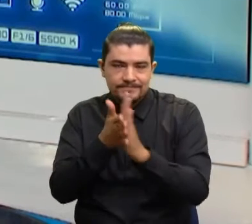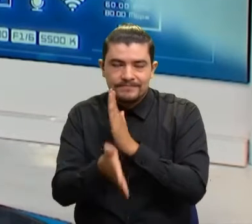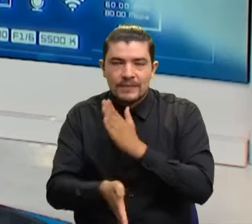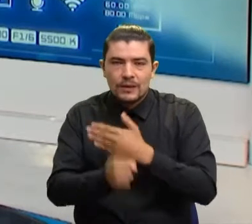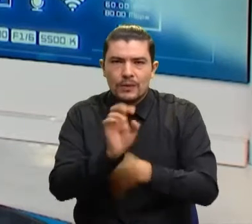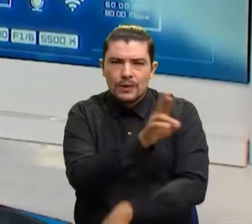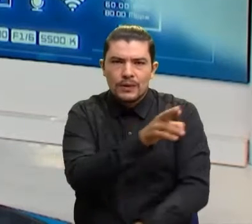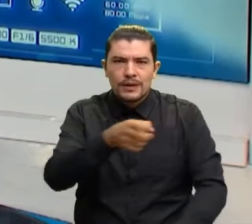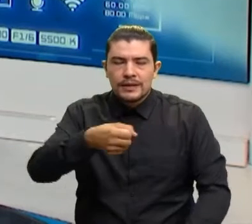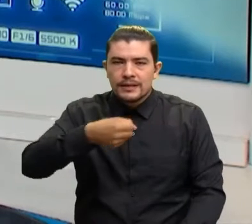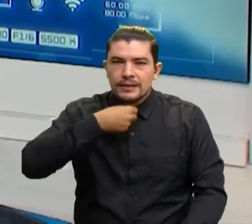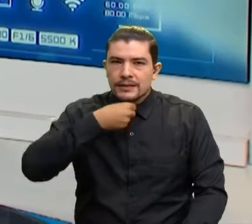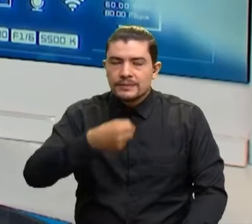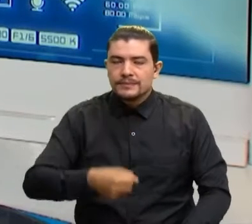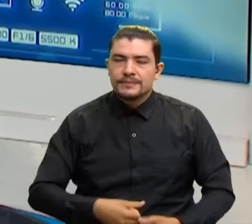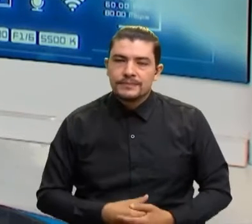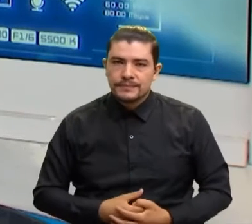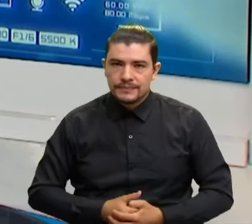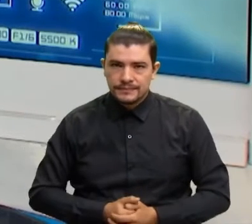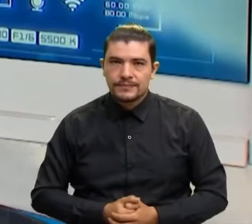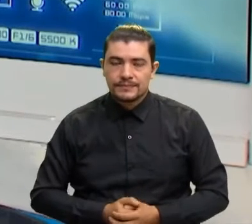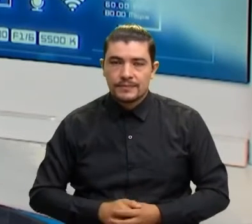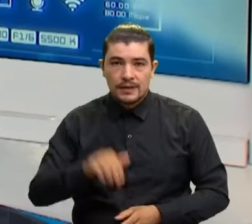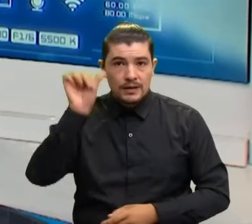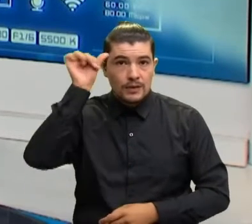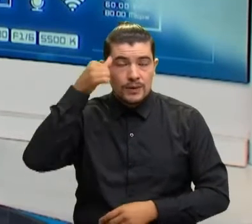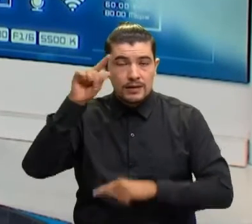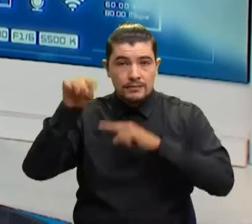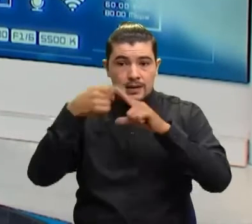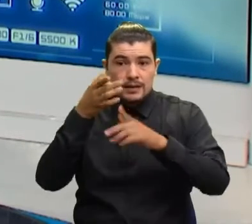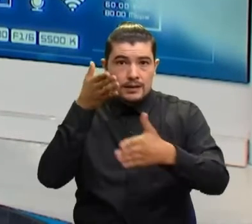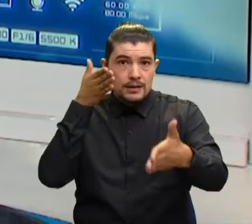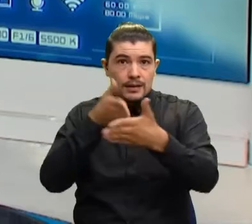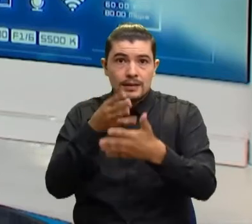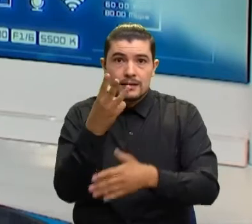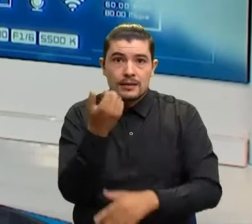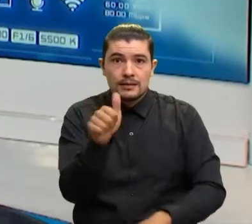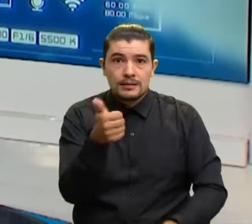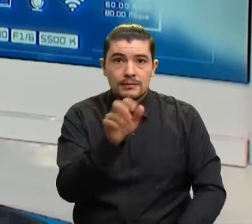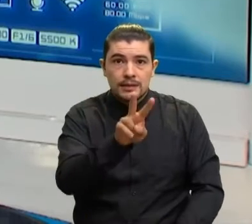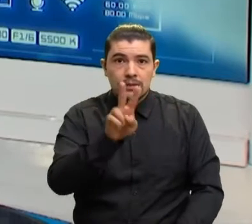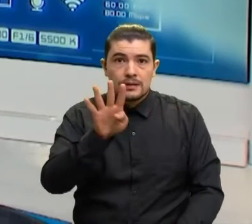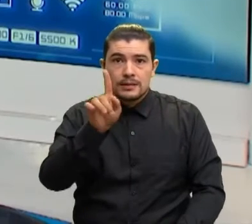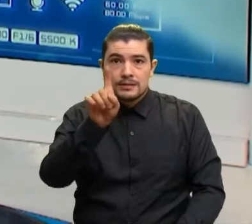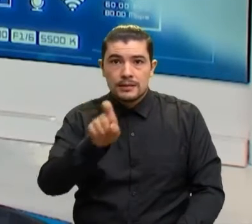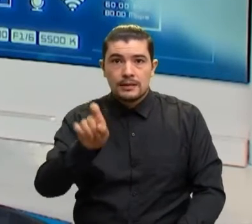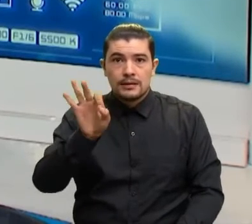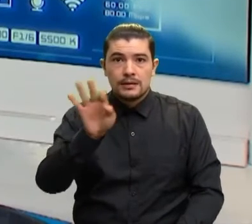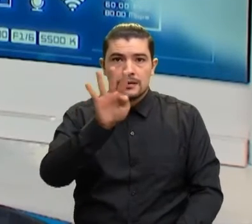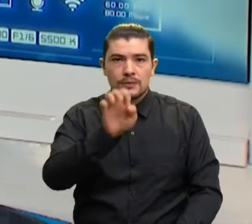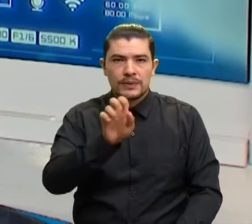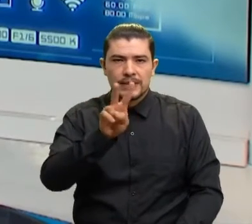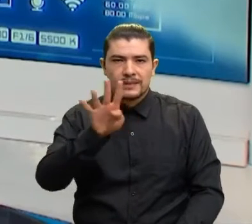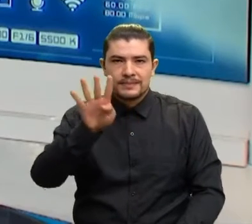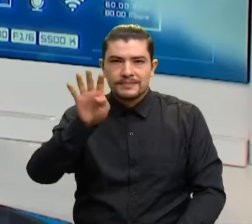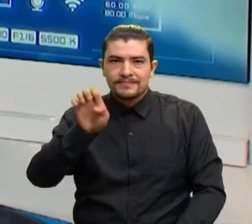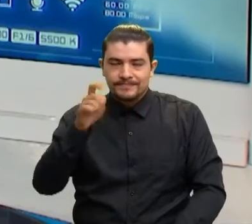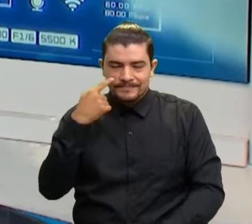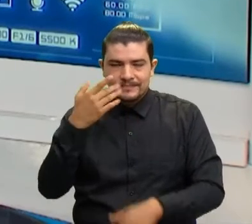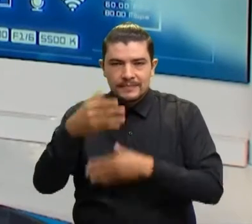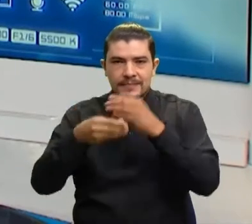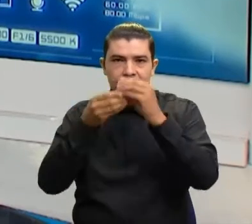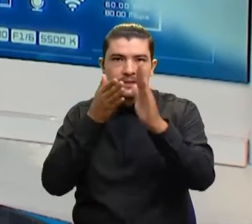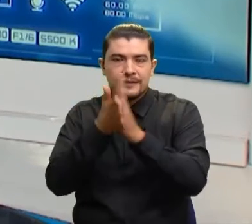del lente ciudadano. Bueno, los invitamos a compartirnos sus denuncias al 310-2463-929. Continúen con más de